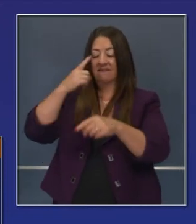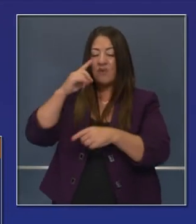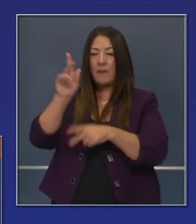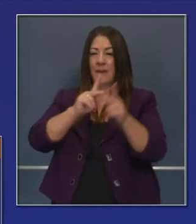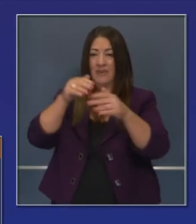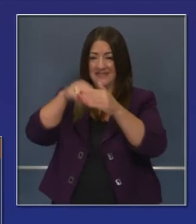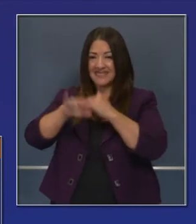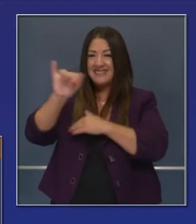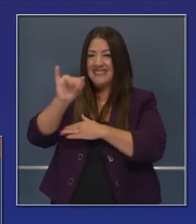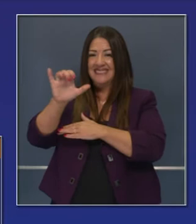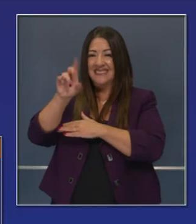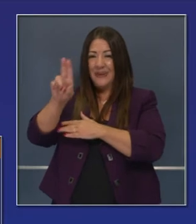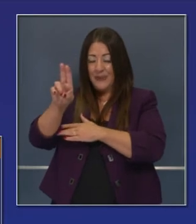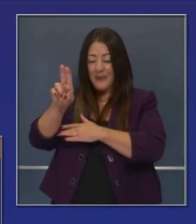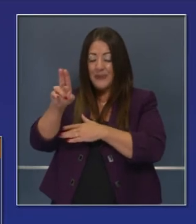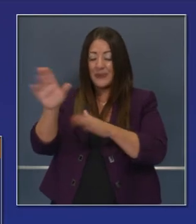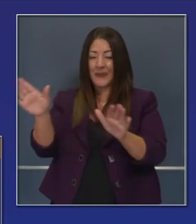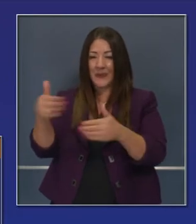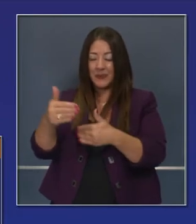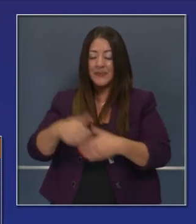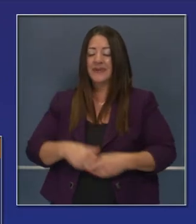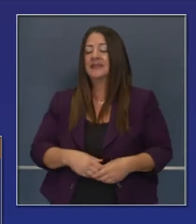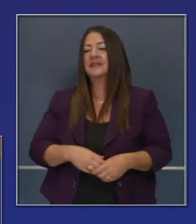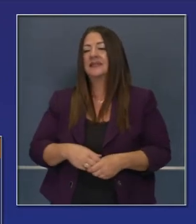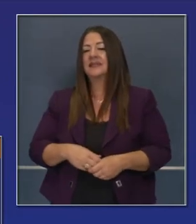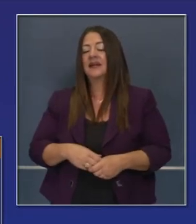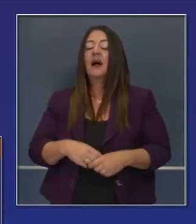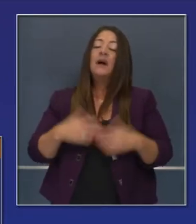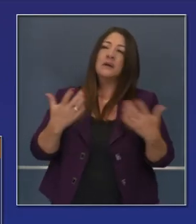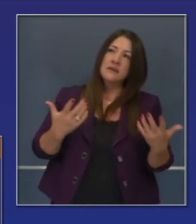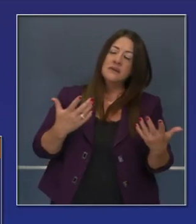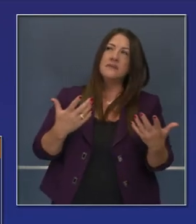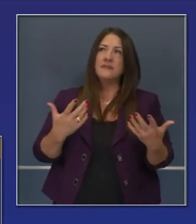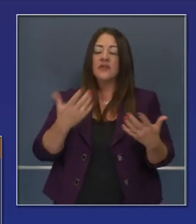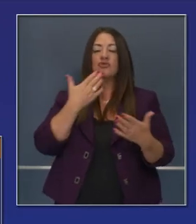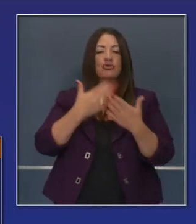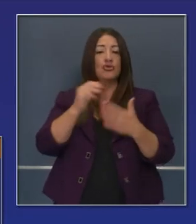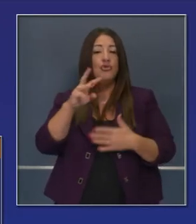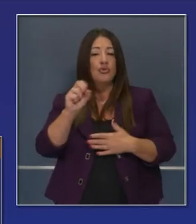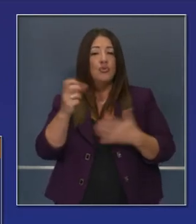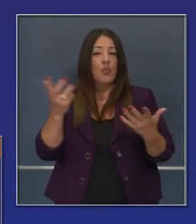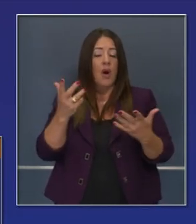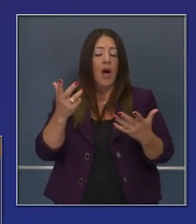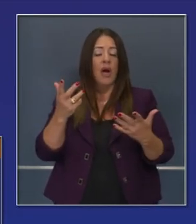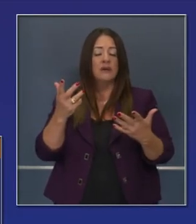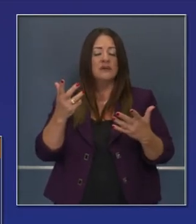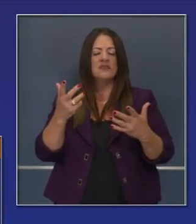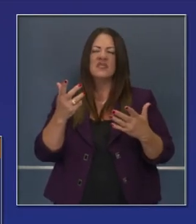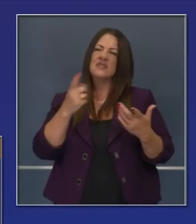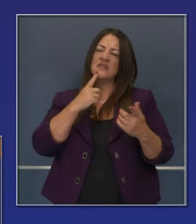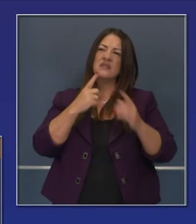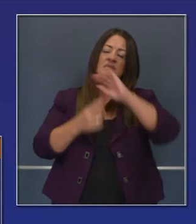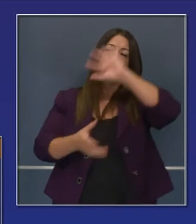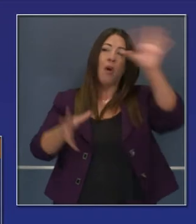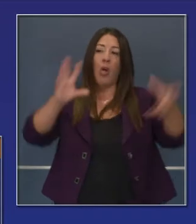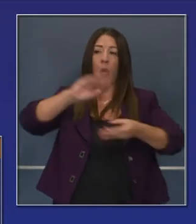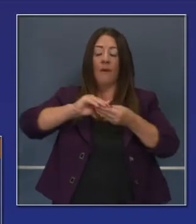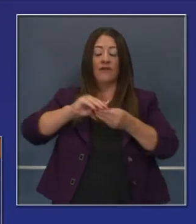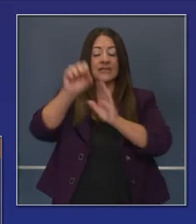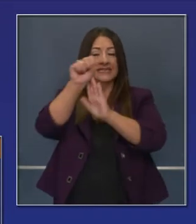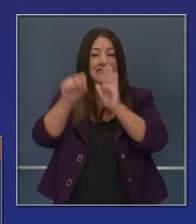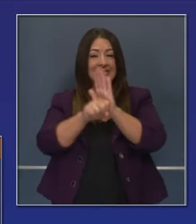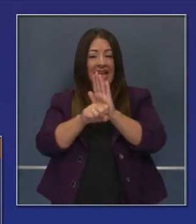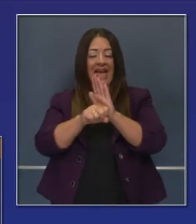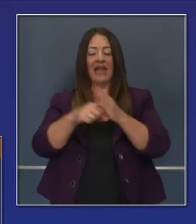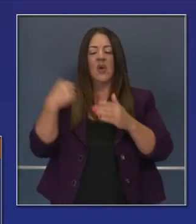en ingresos a unidades de cuidados intensivos en los últimos 14 días. La buena noticia es que generalmente a lo ancho